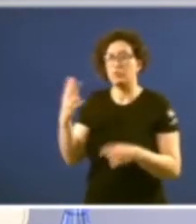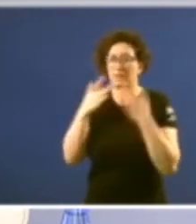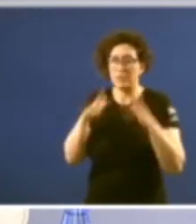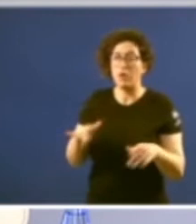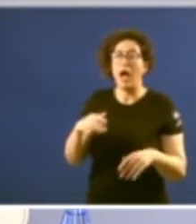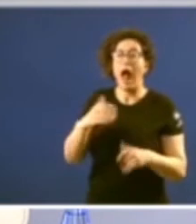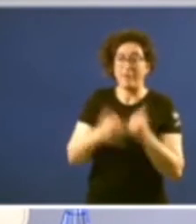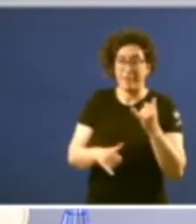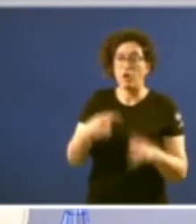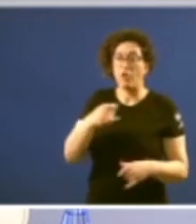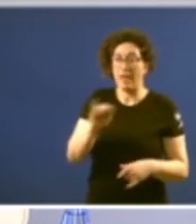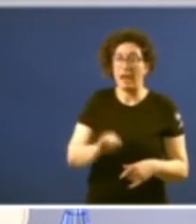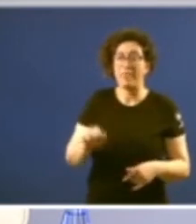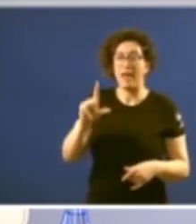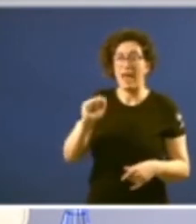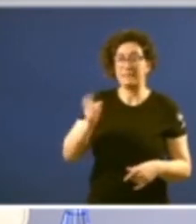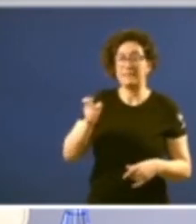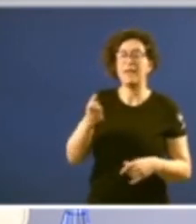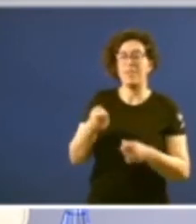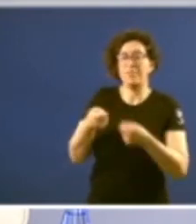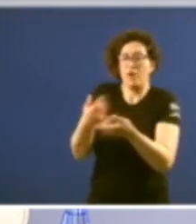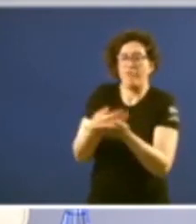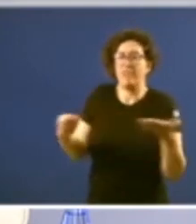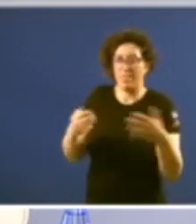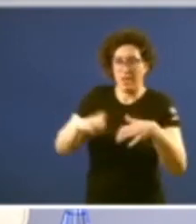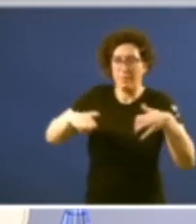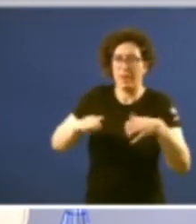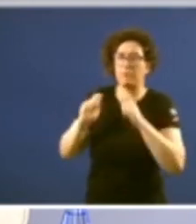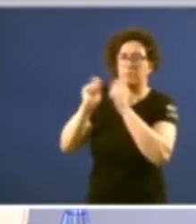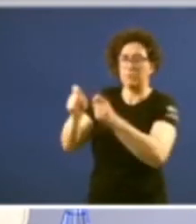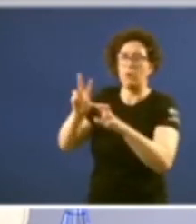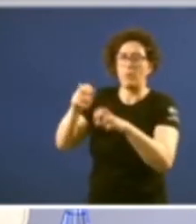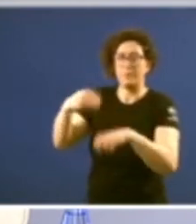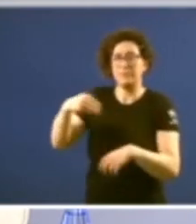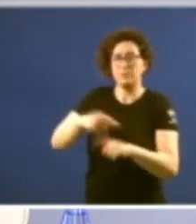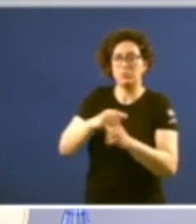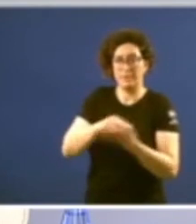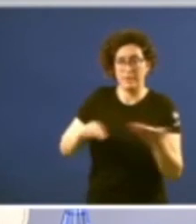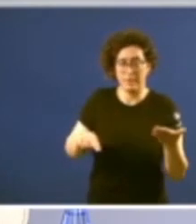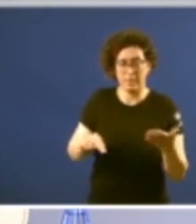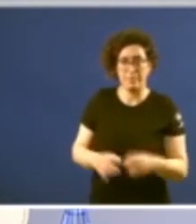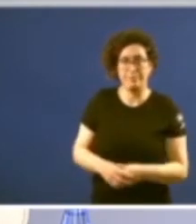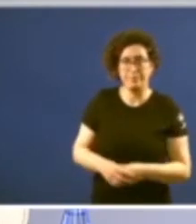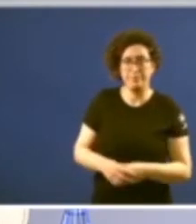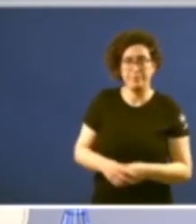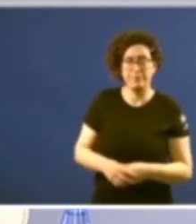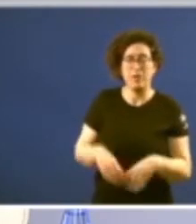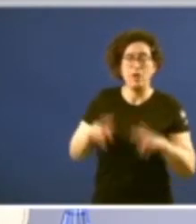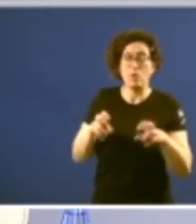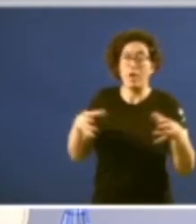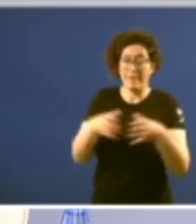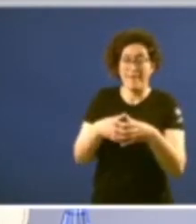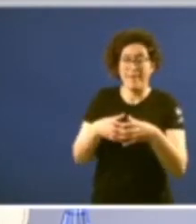Lache quedou investido da confianza da Cámara converténdose no novo presidente da Xunta A nova Xunta